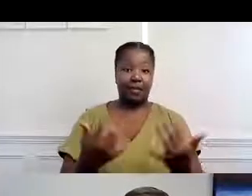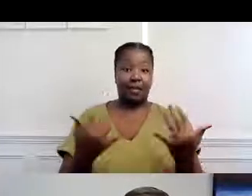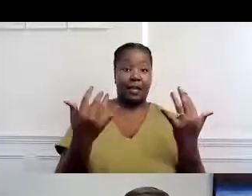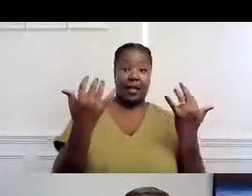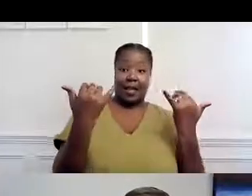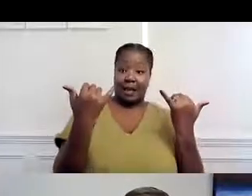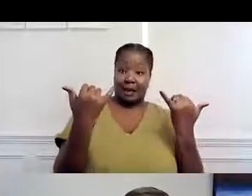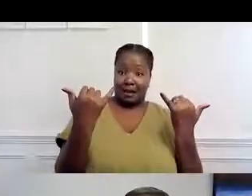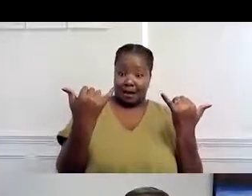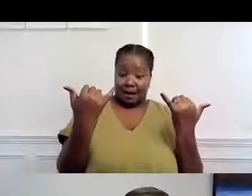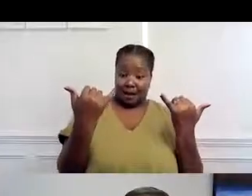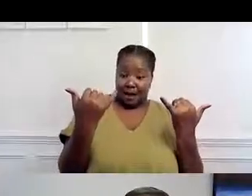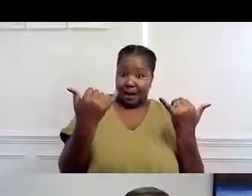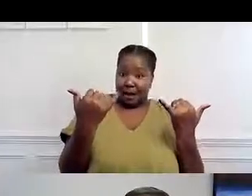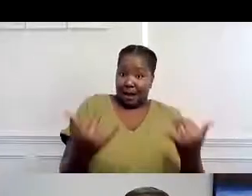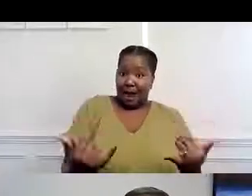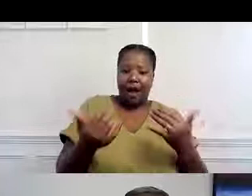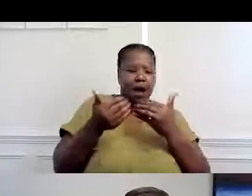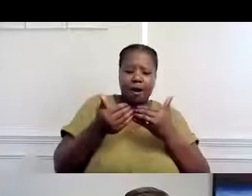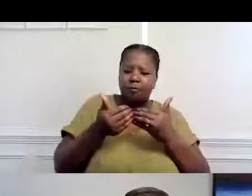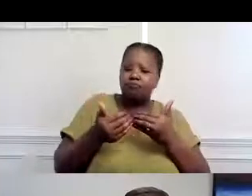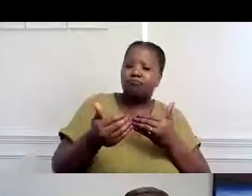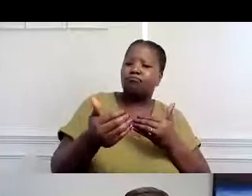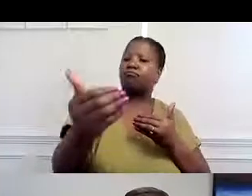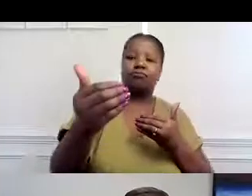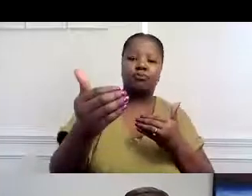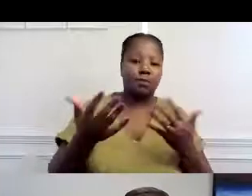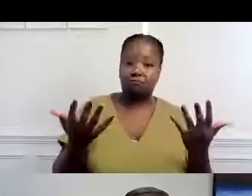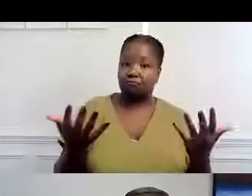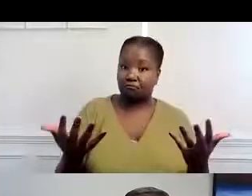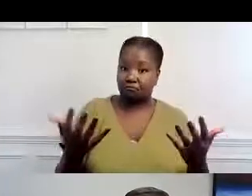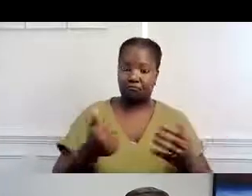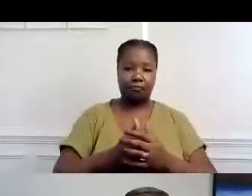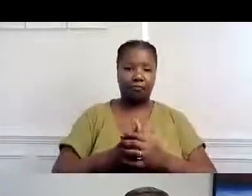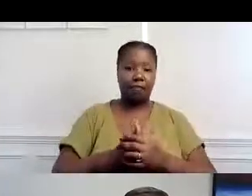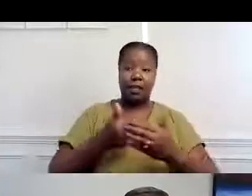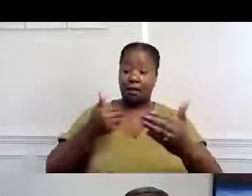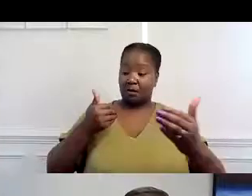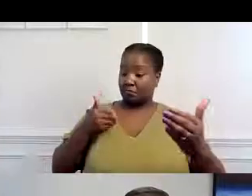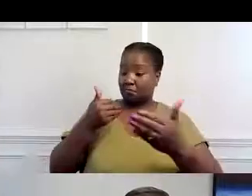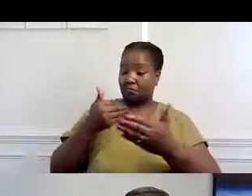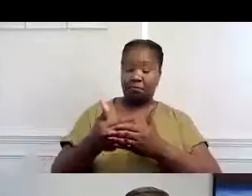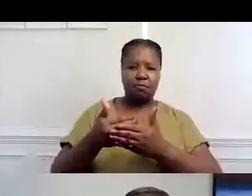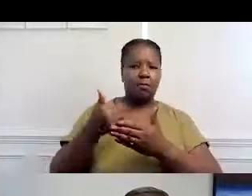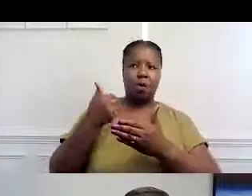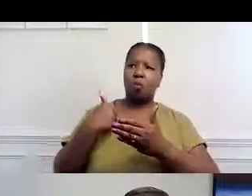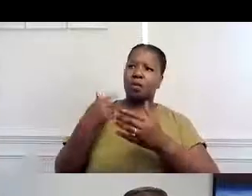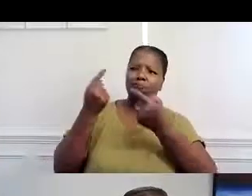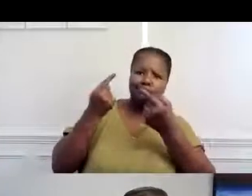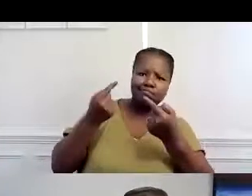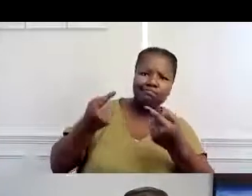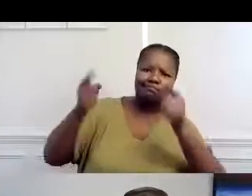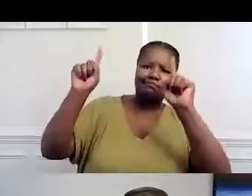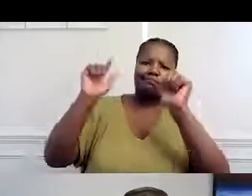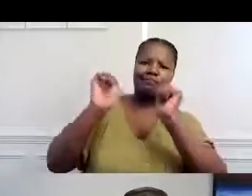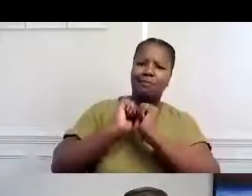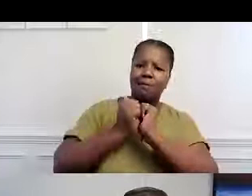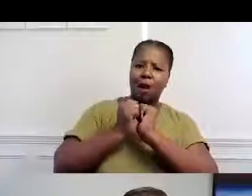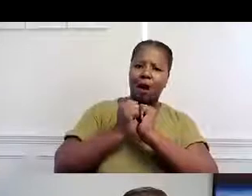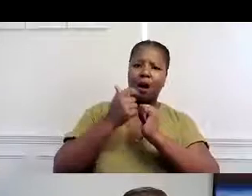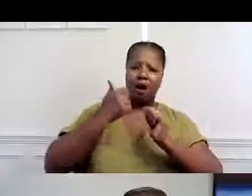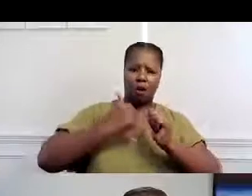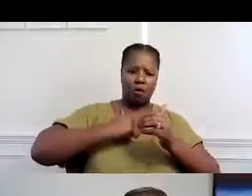Así que esto nos trae al ahora. Cómo nosotros hemos tenido éxito, éxito,